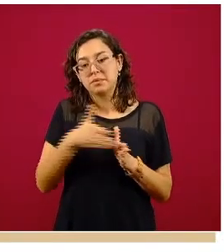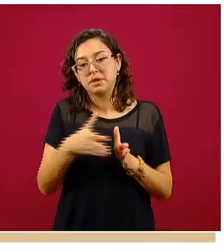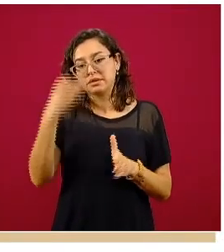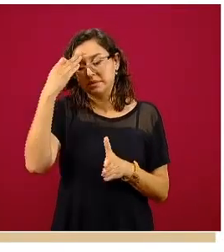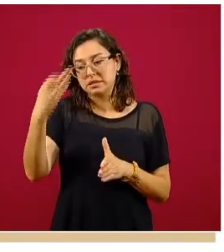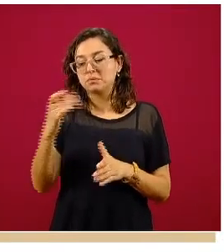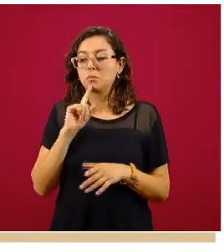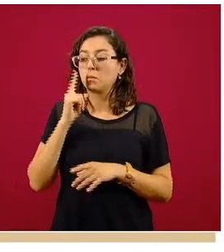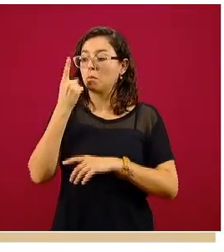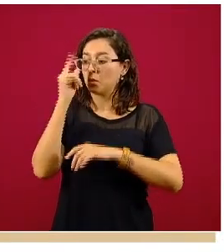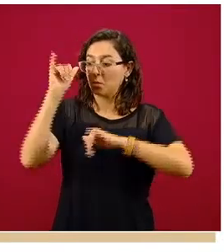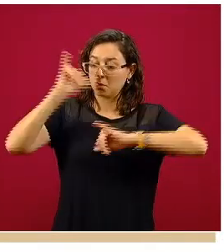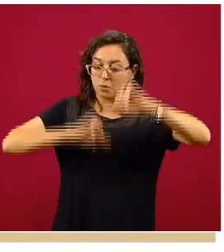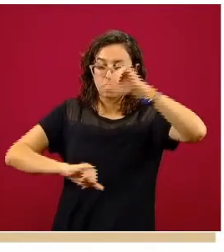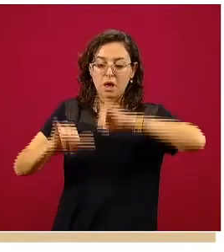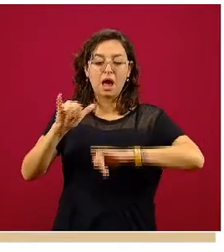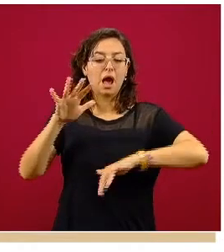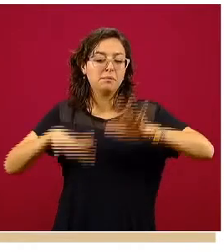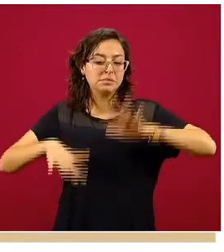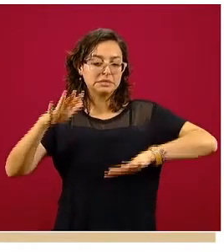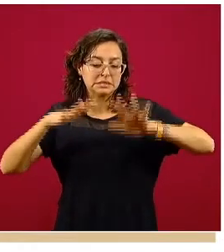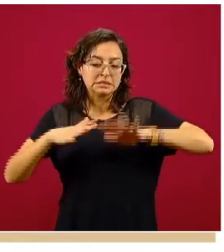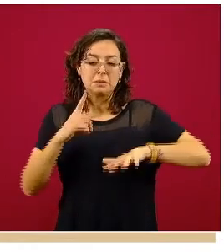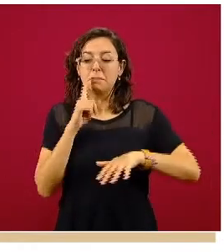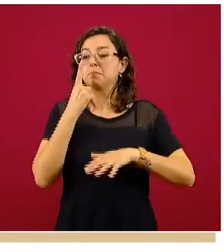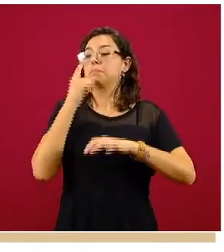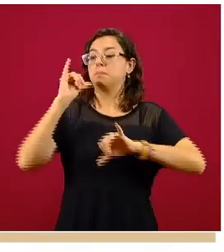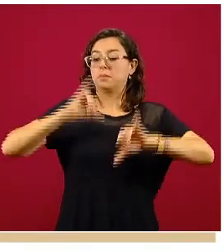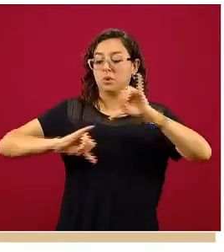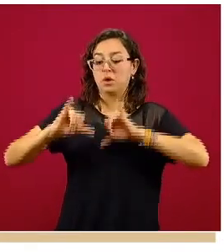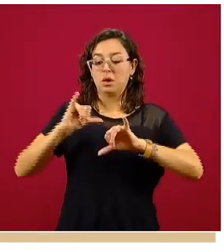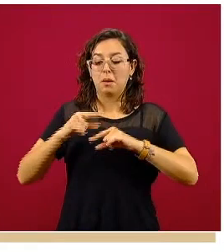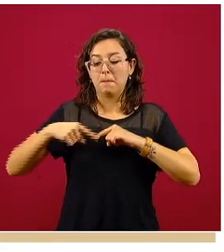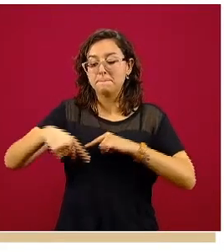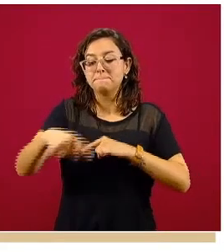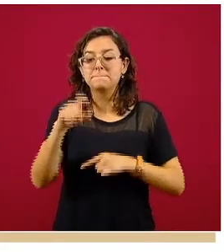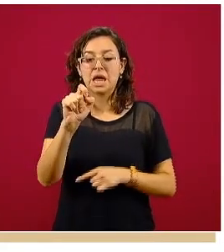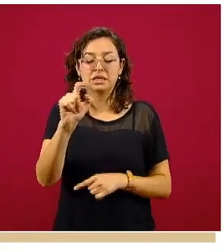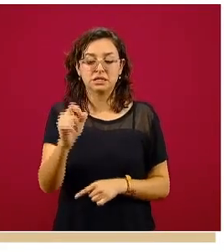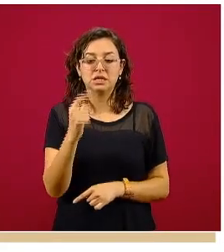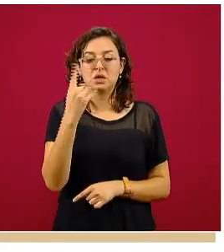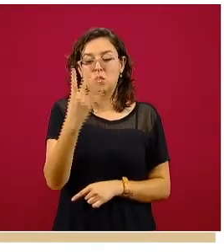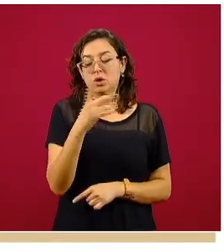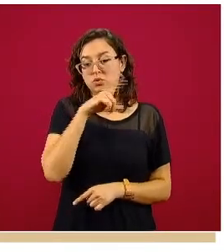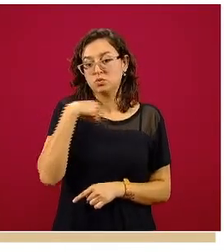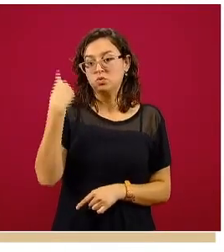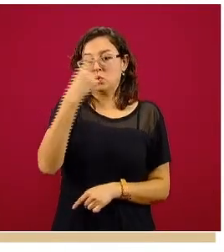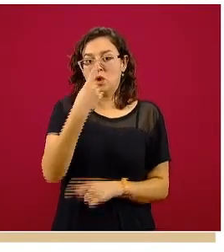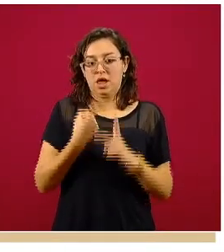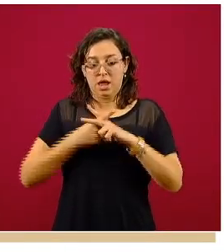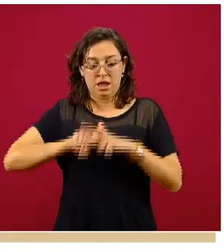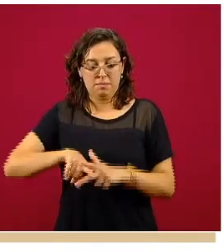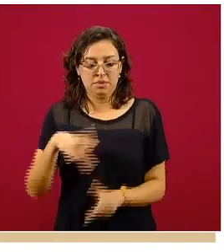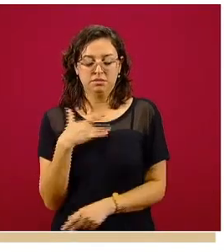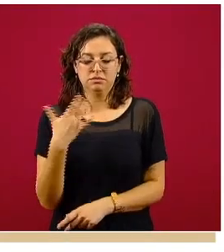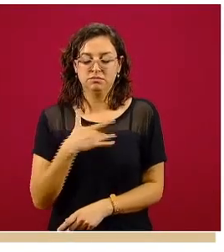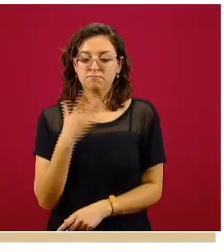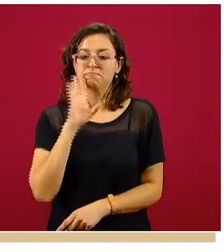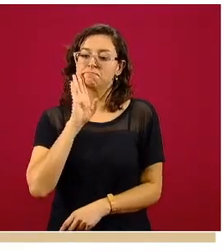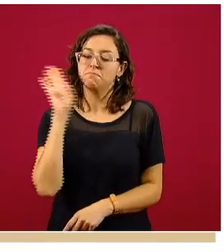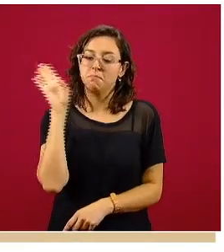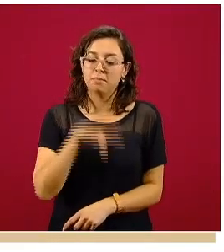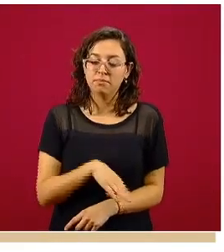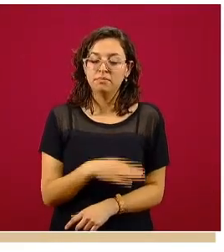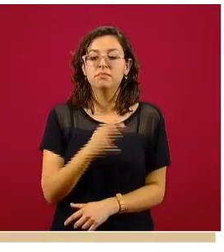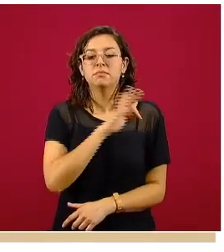la toma de la muestra. Normalmente una muestra es tomada prácticamente en las siguientes 24 horas que una persona demanda la atención médica.